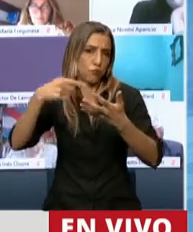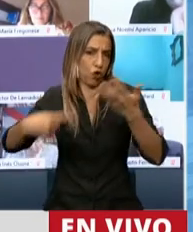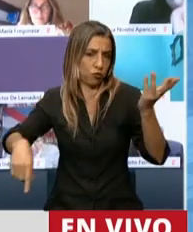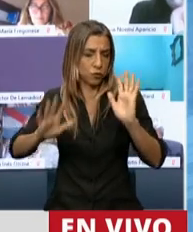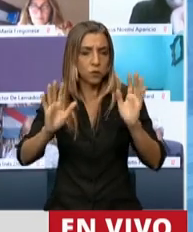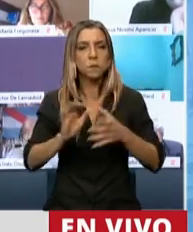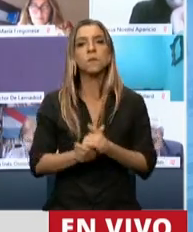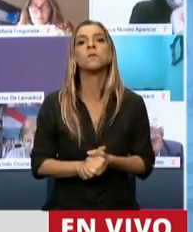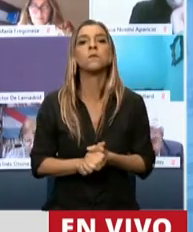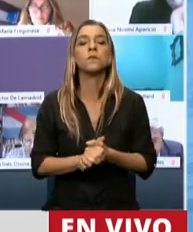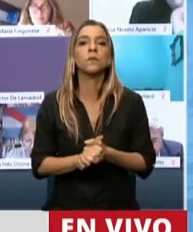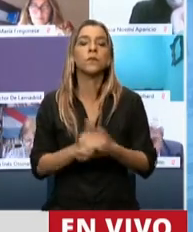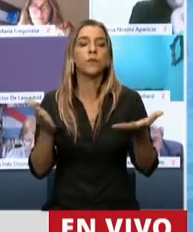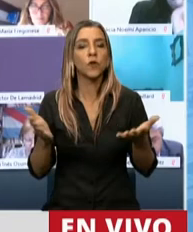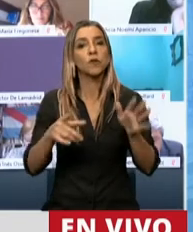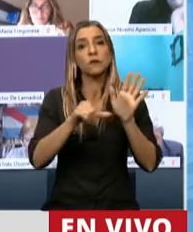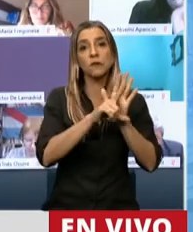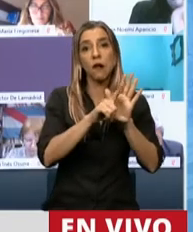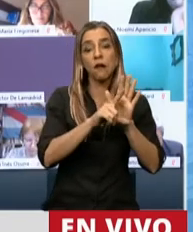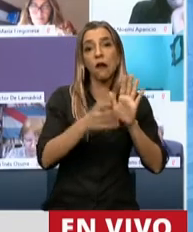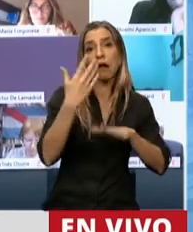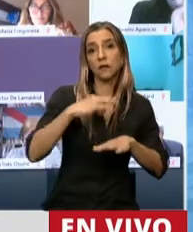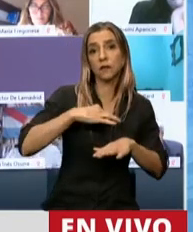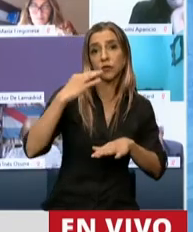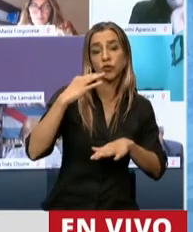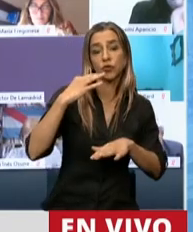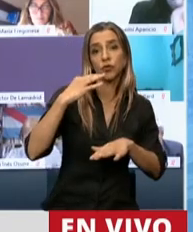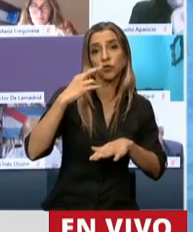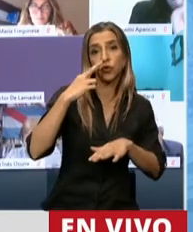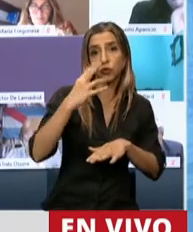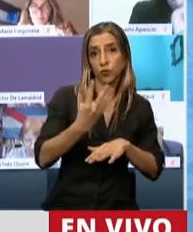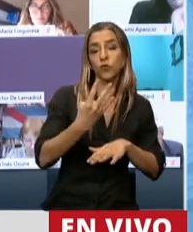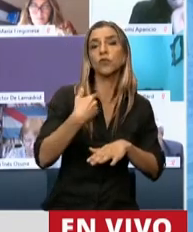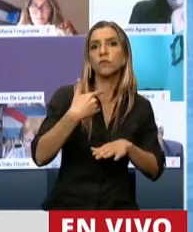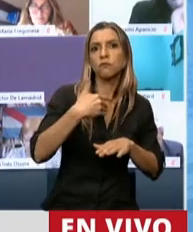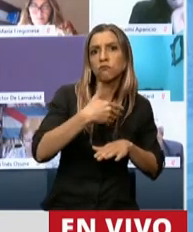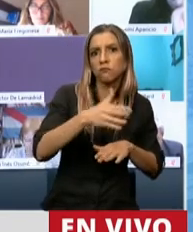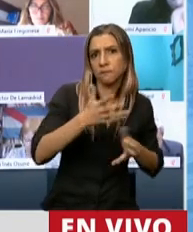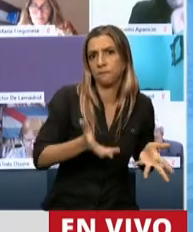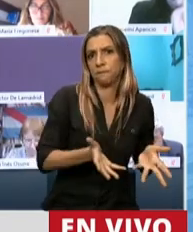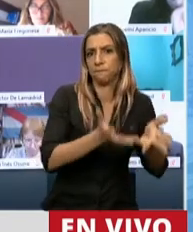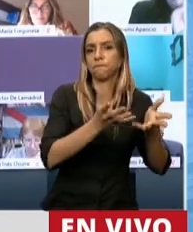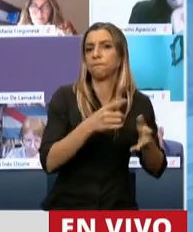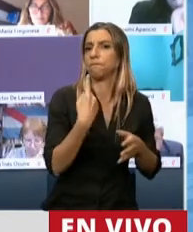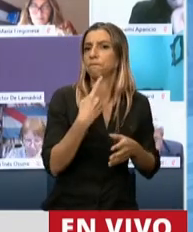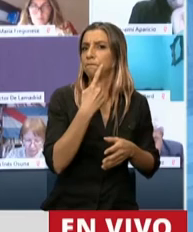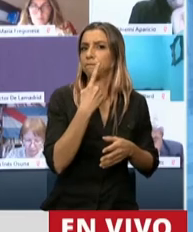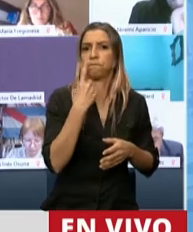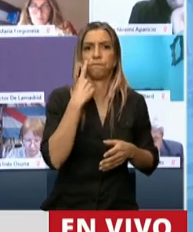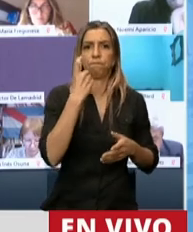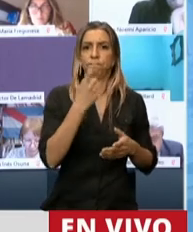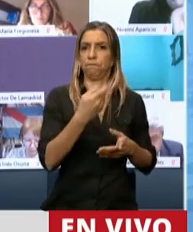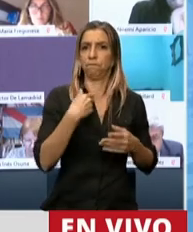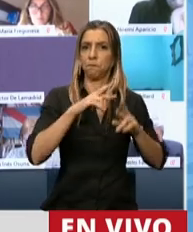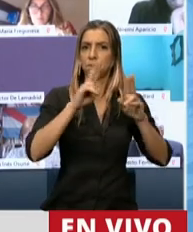decía, después de la sanción de esta ley en el 2004, se ve una verdadera política de Estado con relación